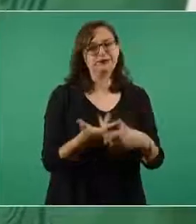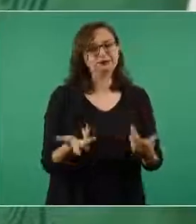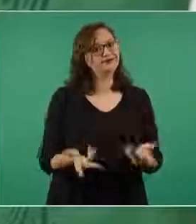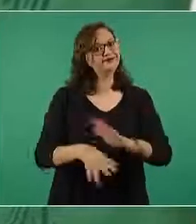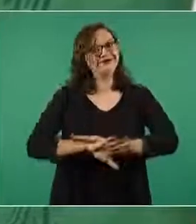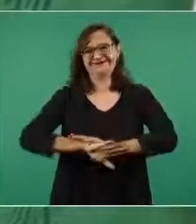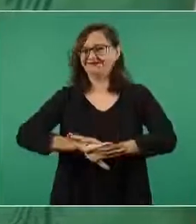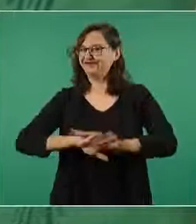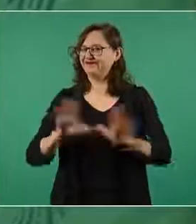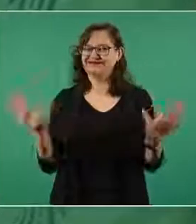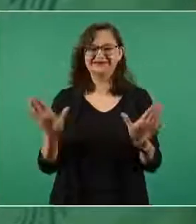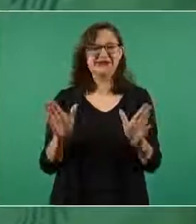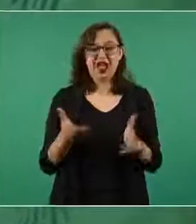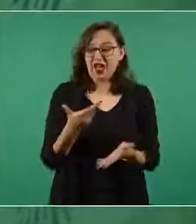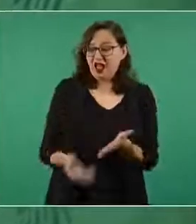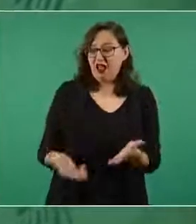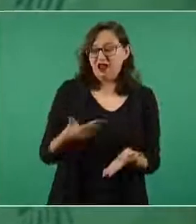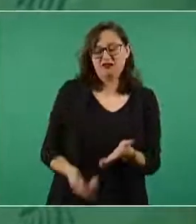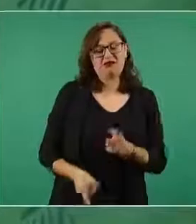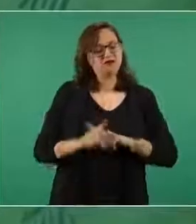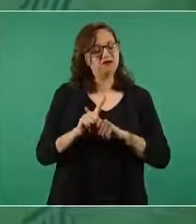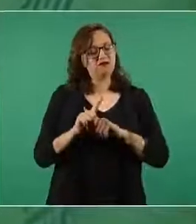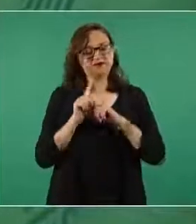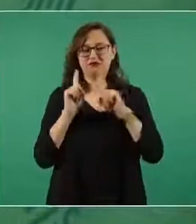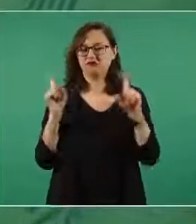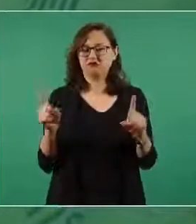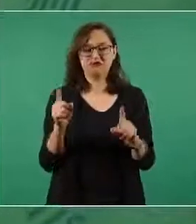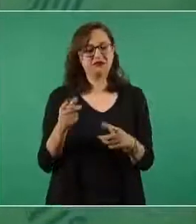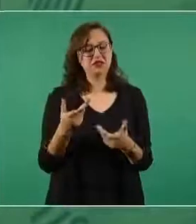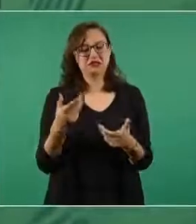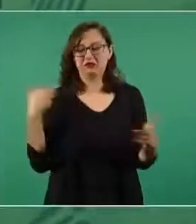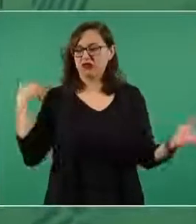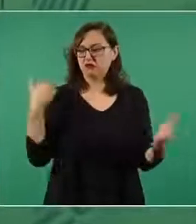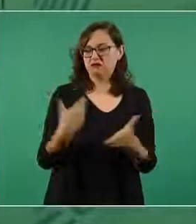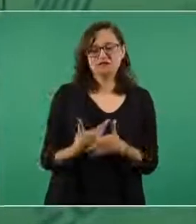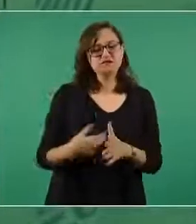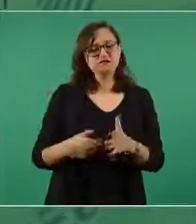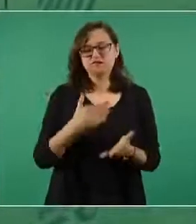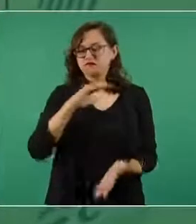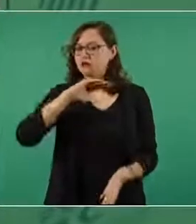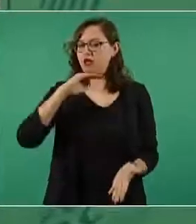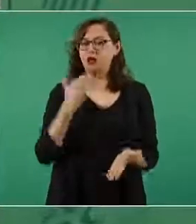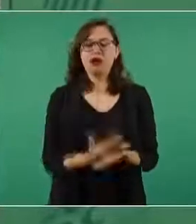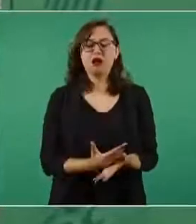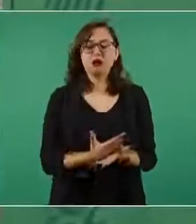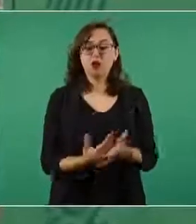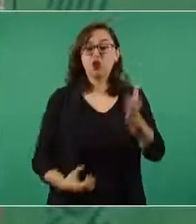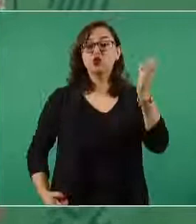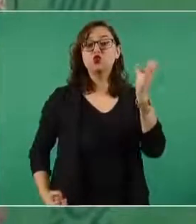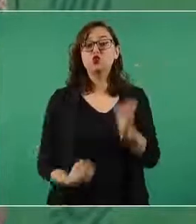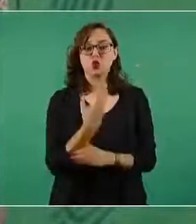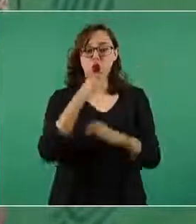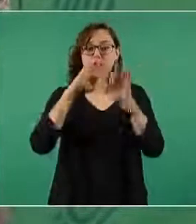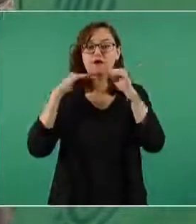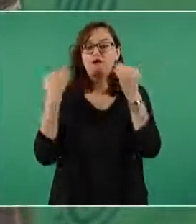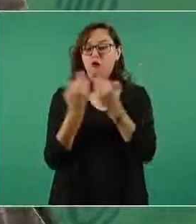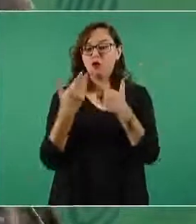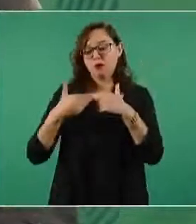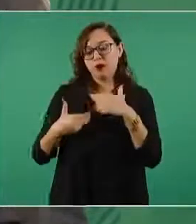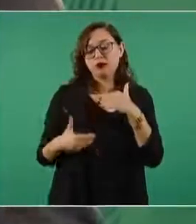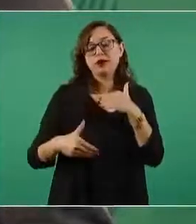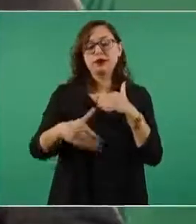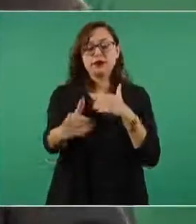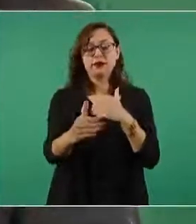estamos aplicando una nueva política económica, lo que nosotros